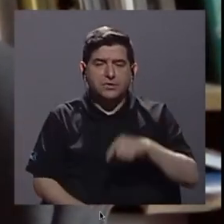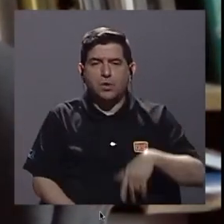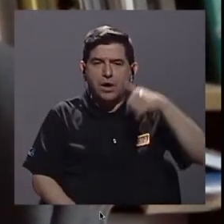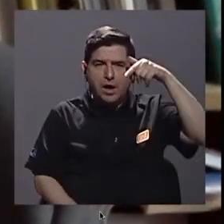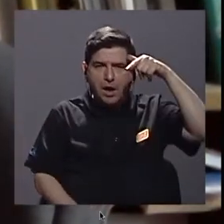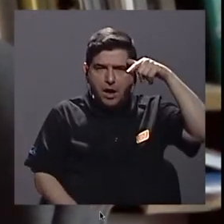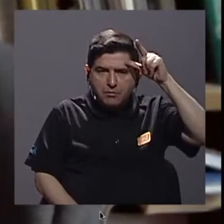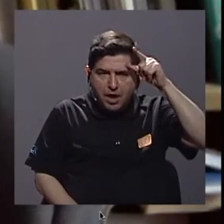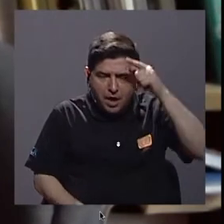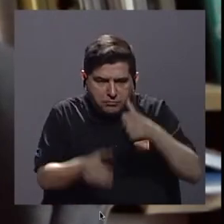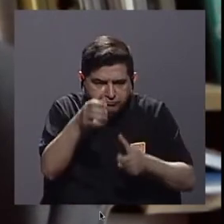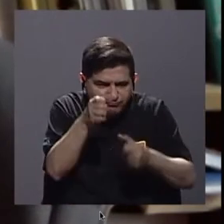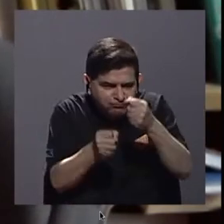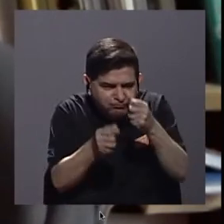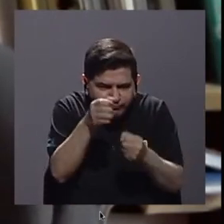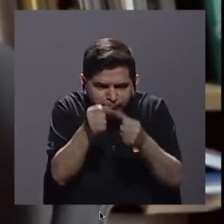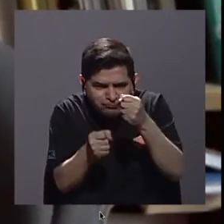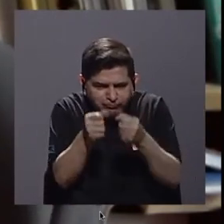vacas para